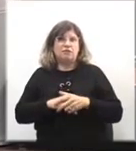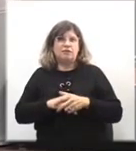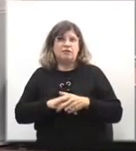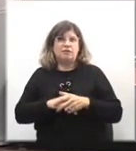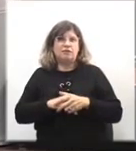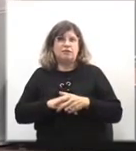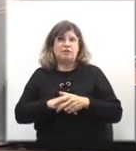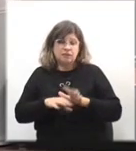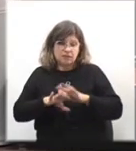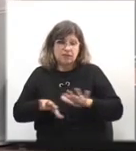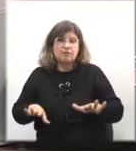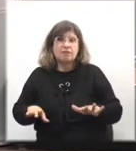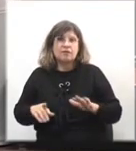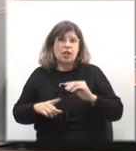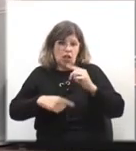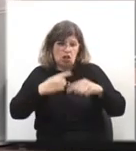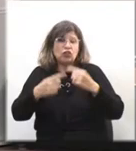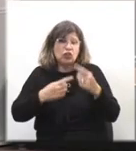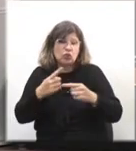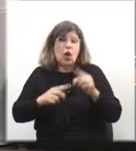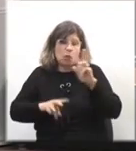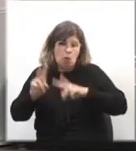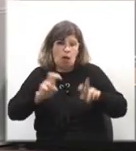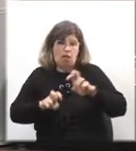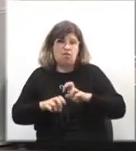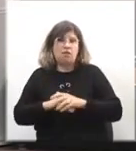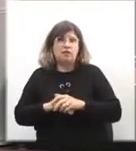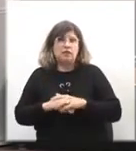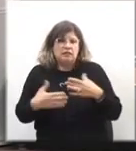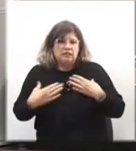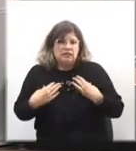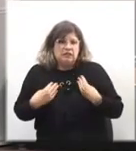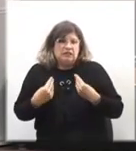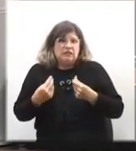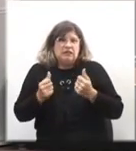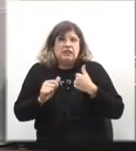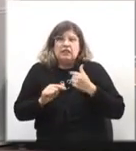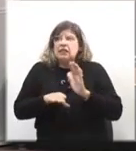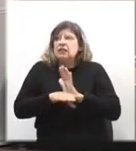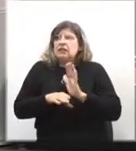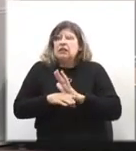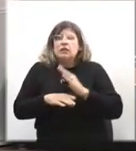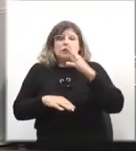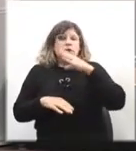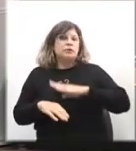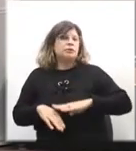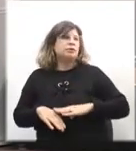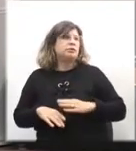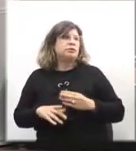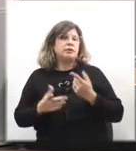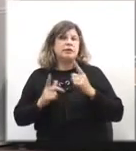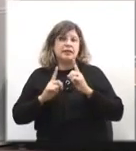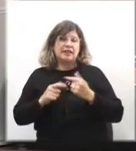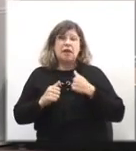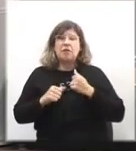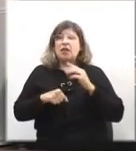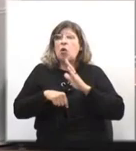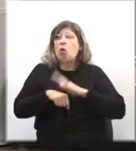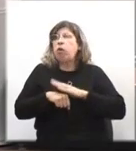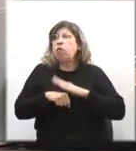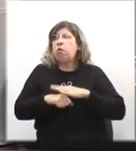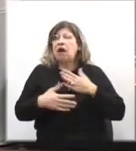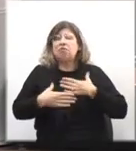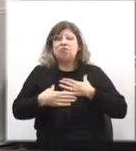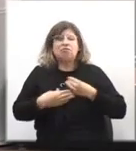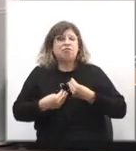niños que aún siguen buscando. El sentimiento que yo tenía era una especie de alivio y también un poco de culpa por